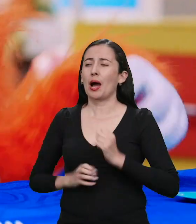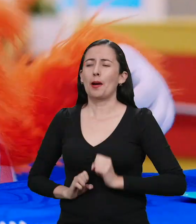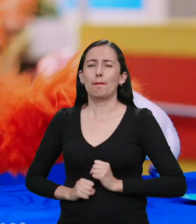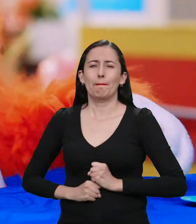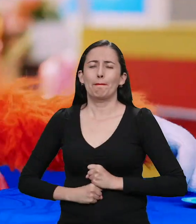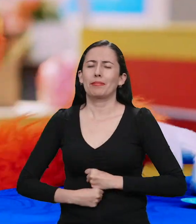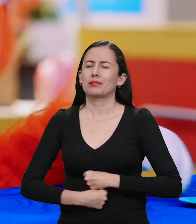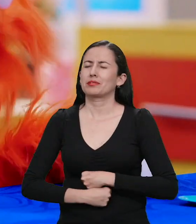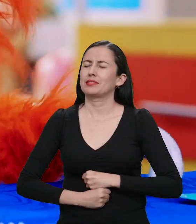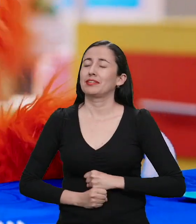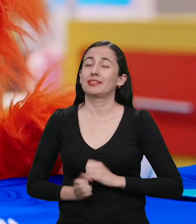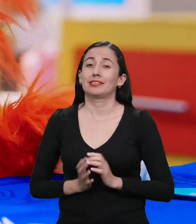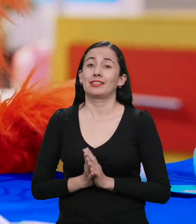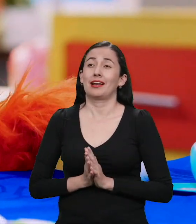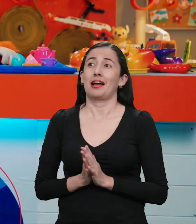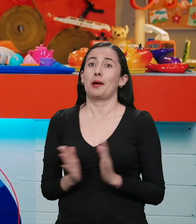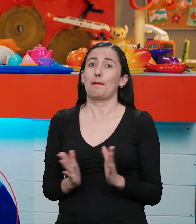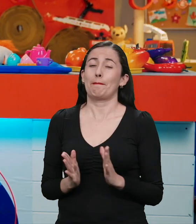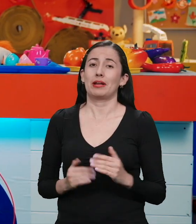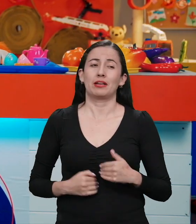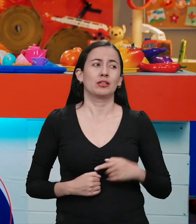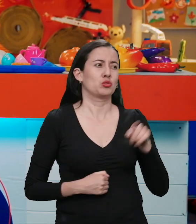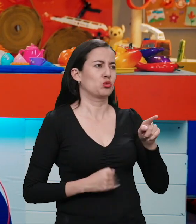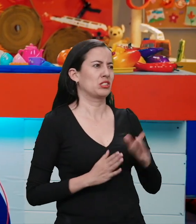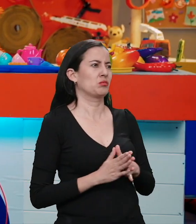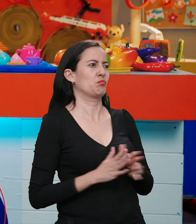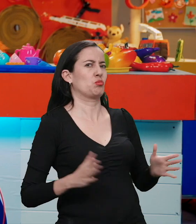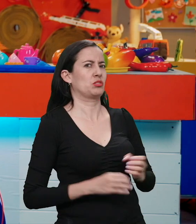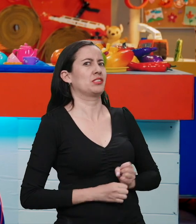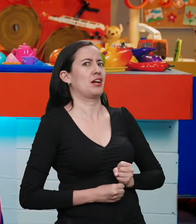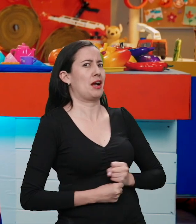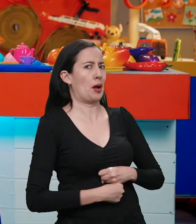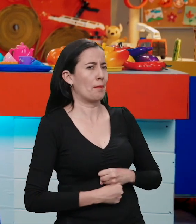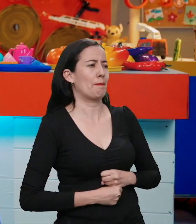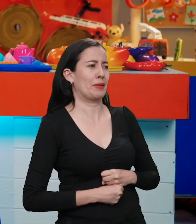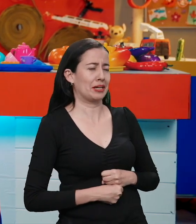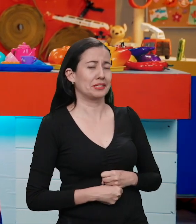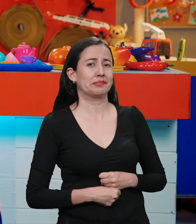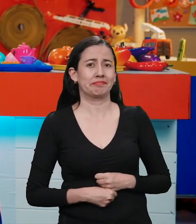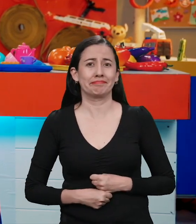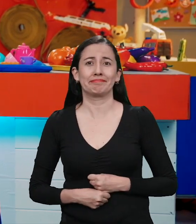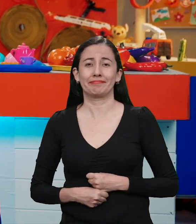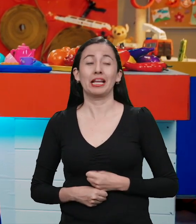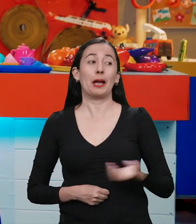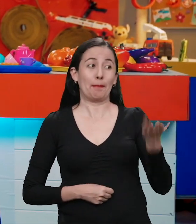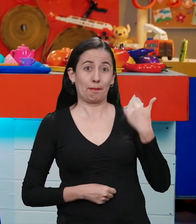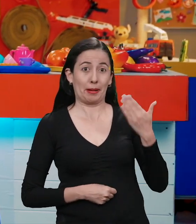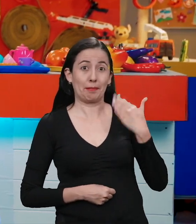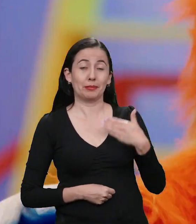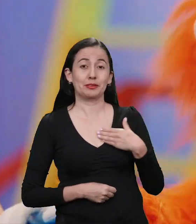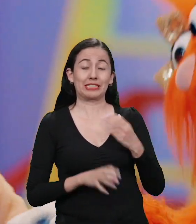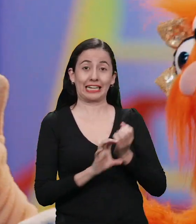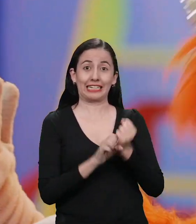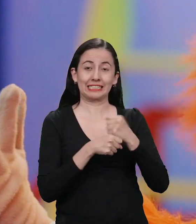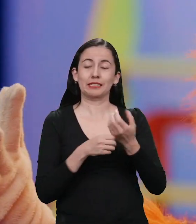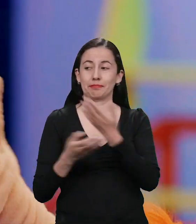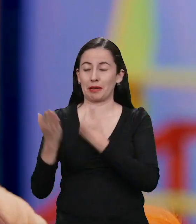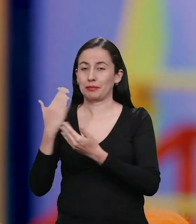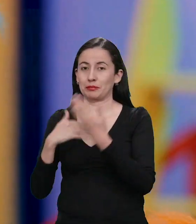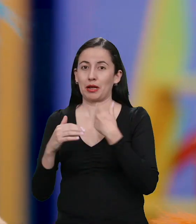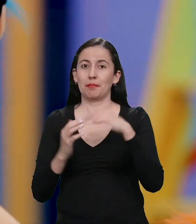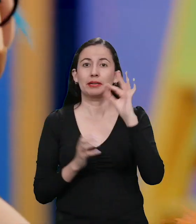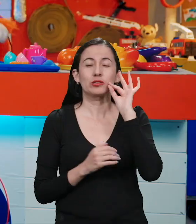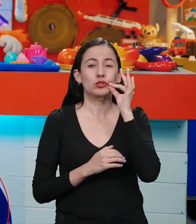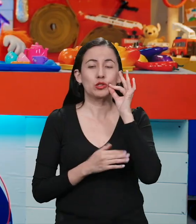¡Tengo muchísima hambre! ¡Tienes un hambre feroz! ¡Sí! Vamos a preparar algo delicioso,